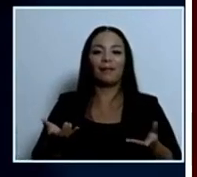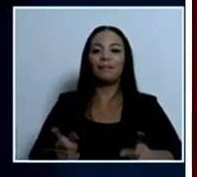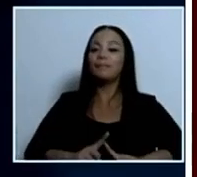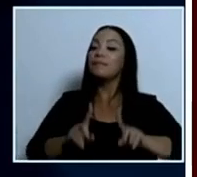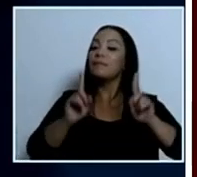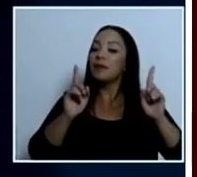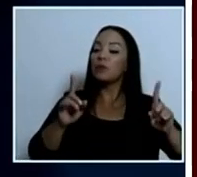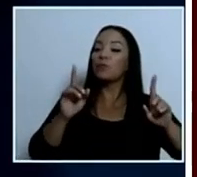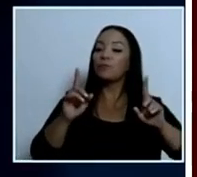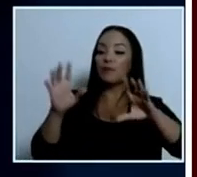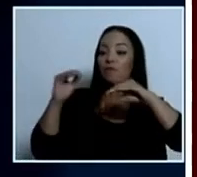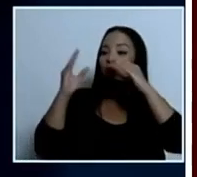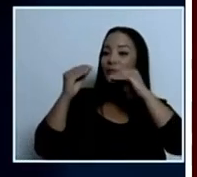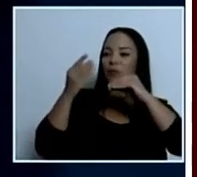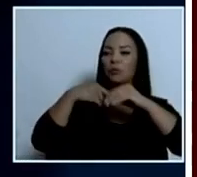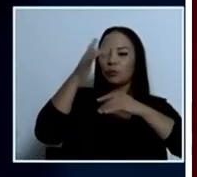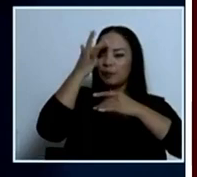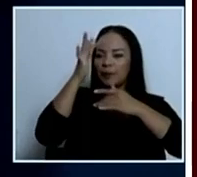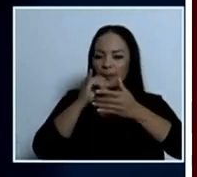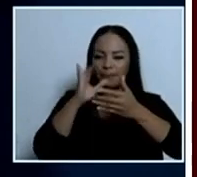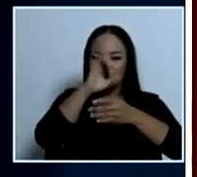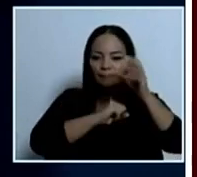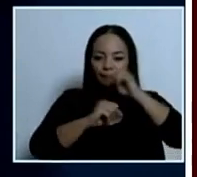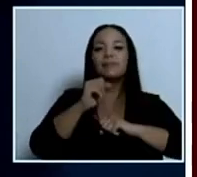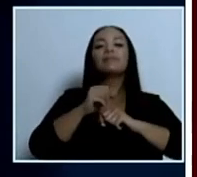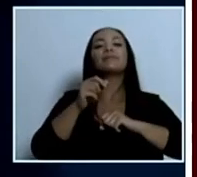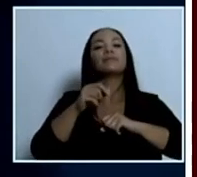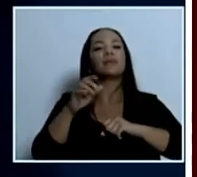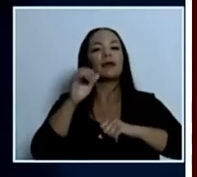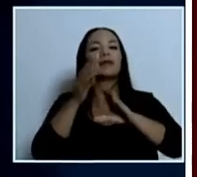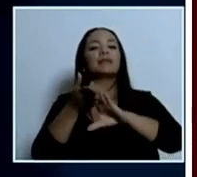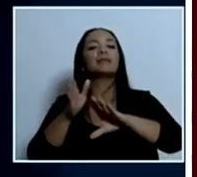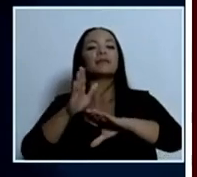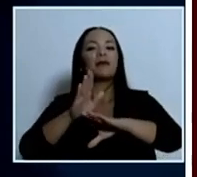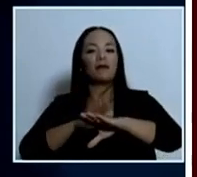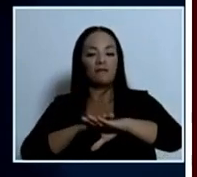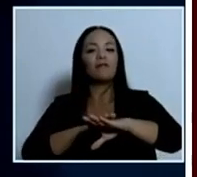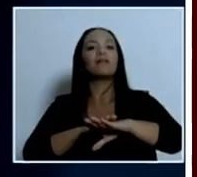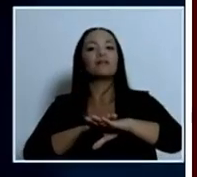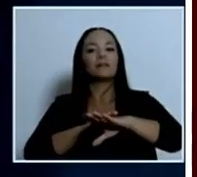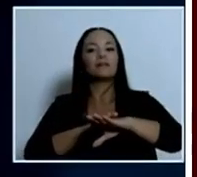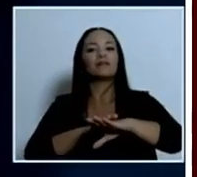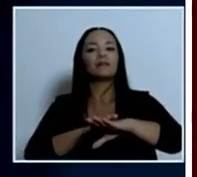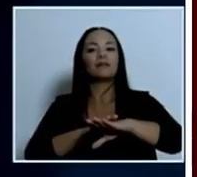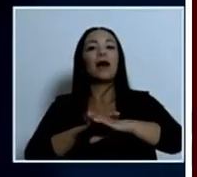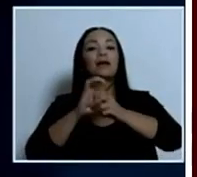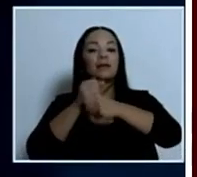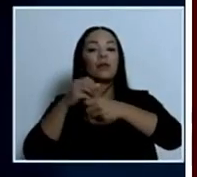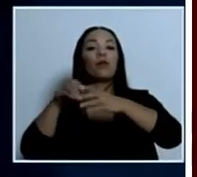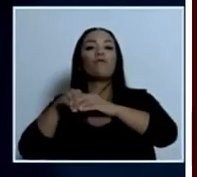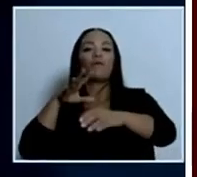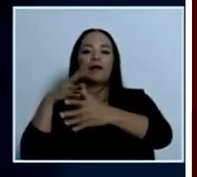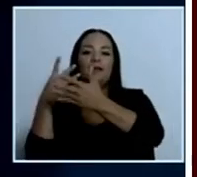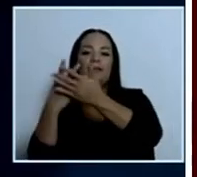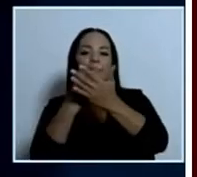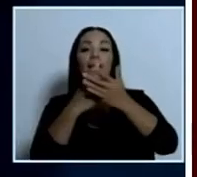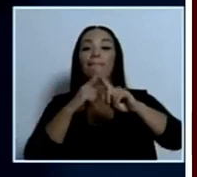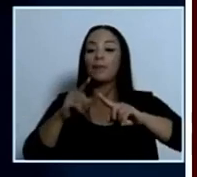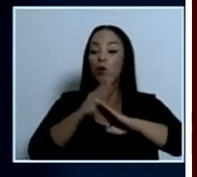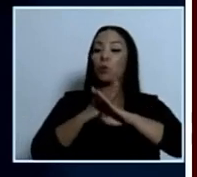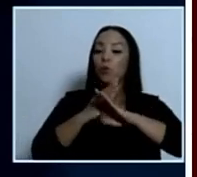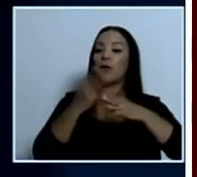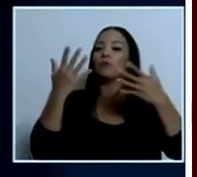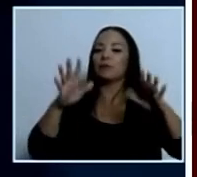e inteligencia que hemos hecho sabemos que muchas de las estafas se están trasladando ya fuera de los centros penitenciarios pero hoy por hoy el bloqueo es una